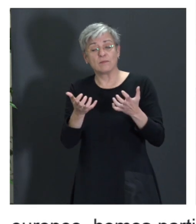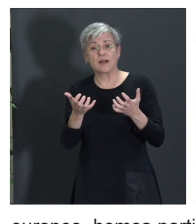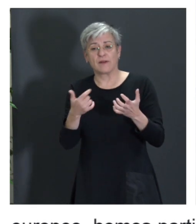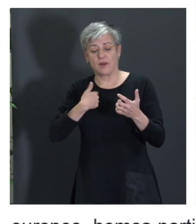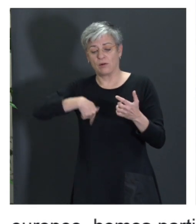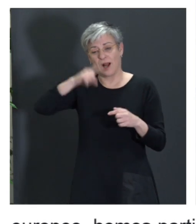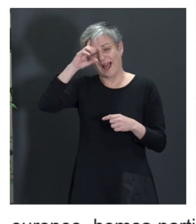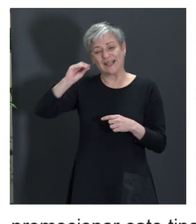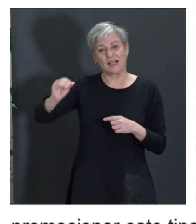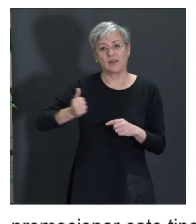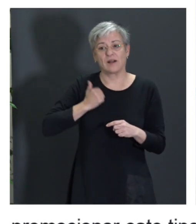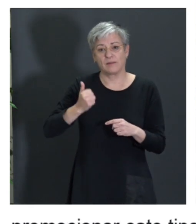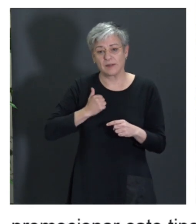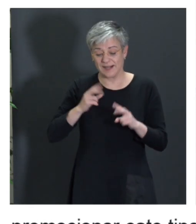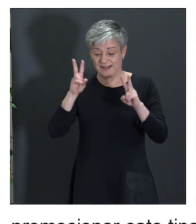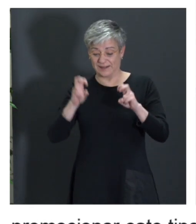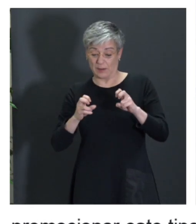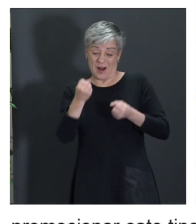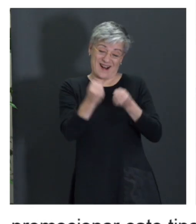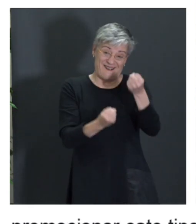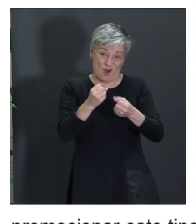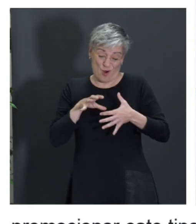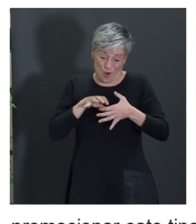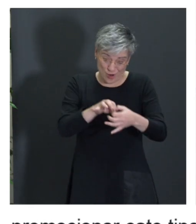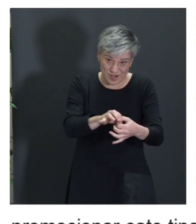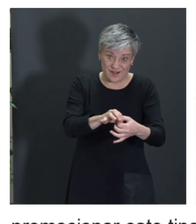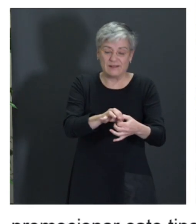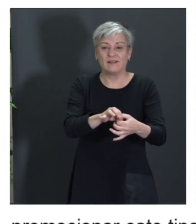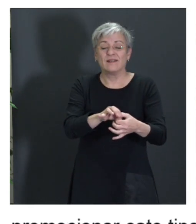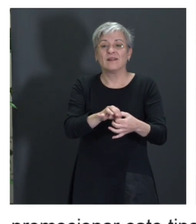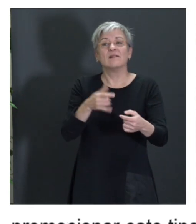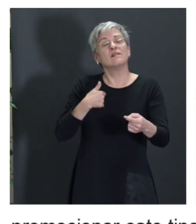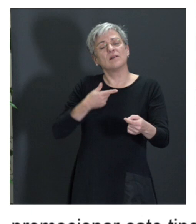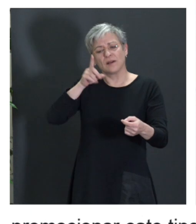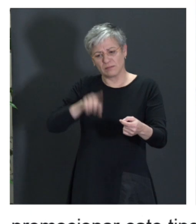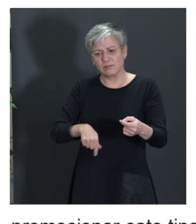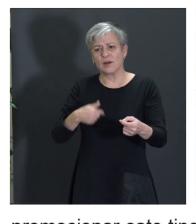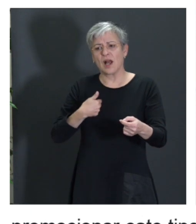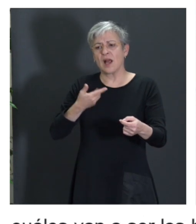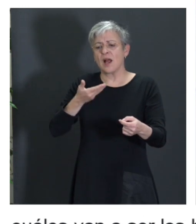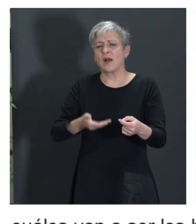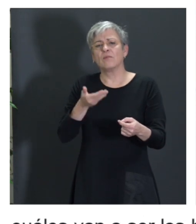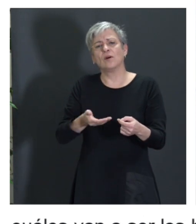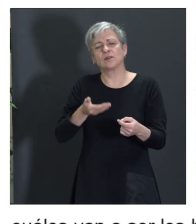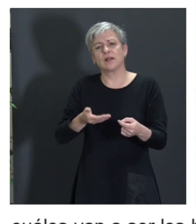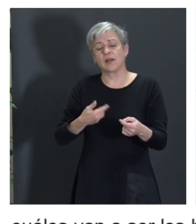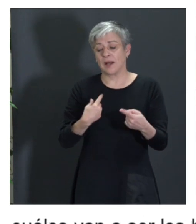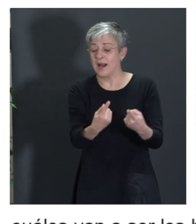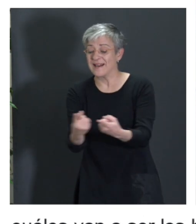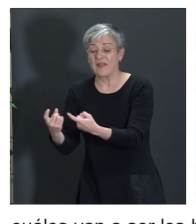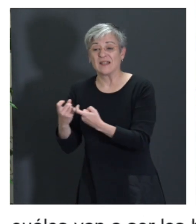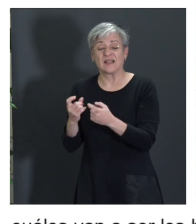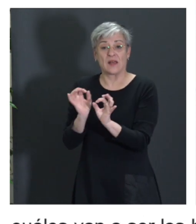la inteligencia artificial dentro del campo del vehículo autónomo. Y de la importancia que tiene el sector de las necesidades